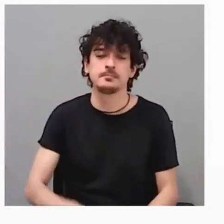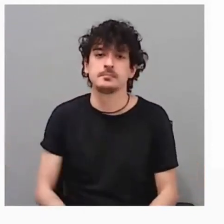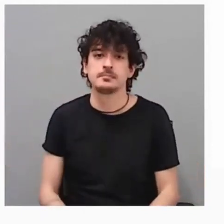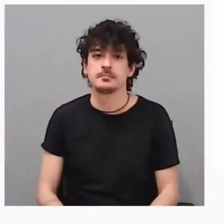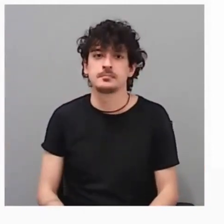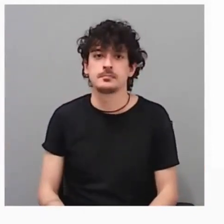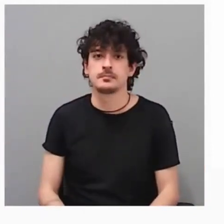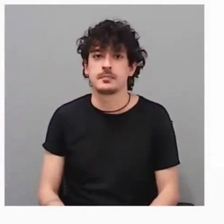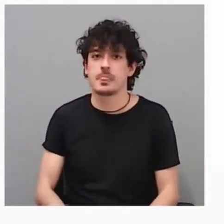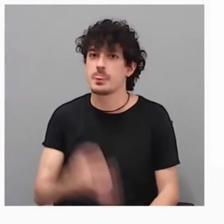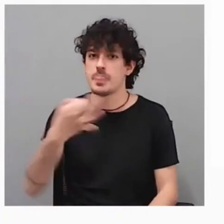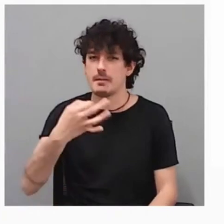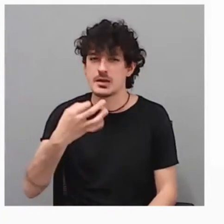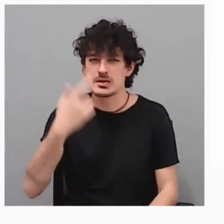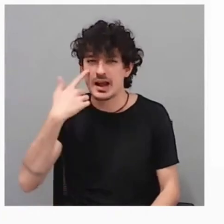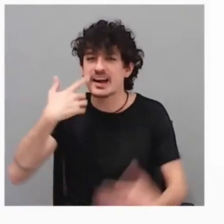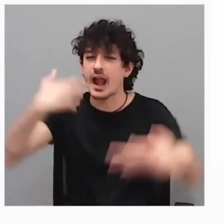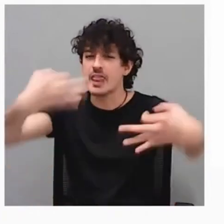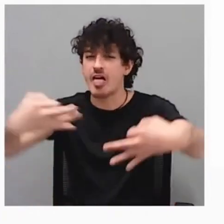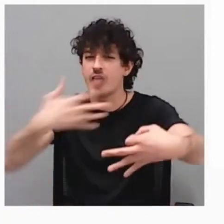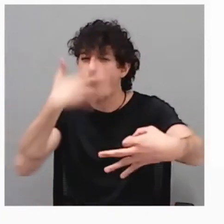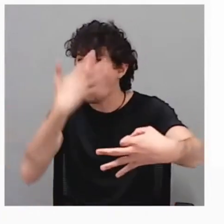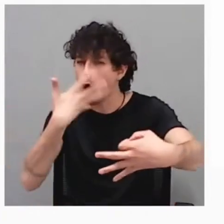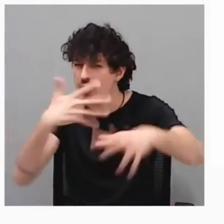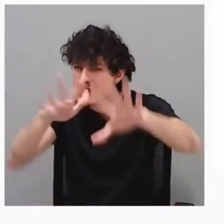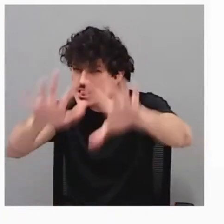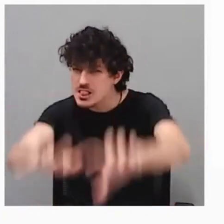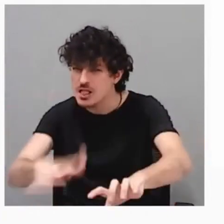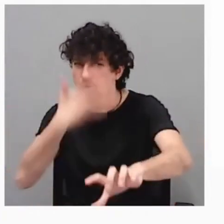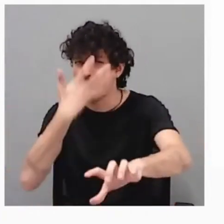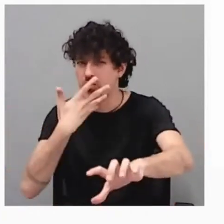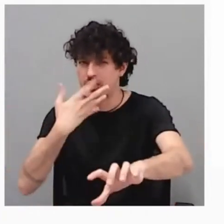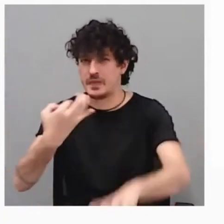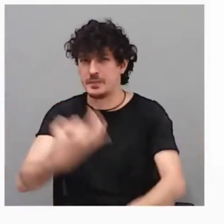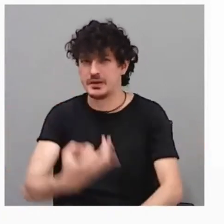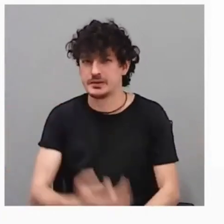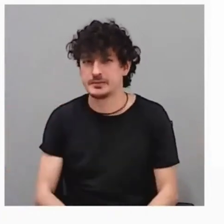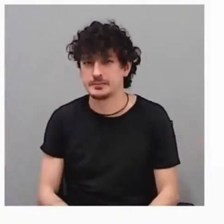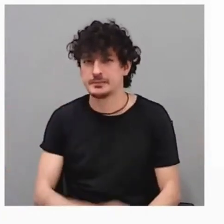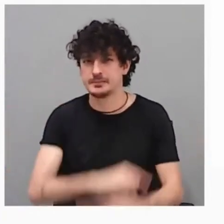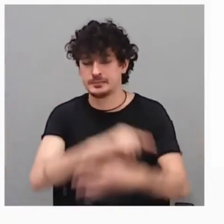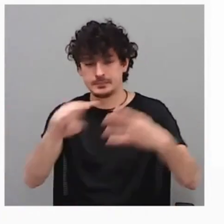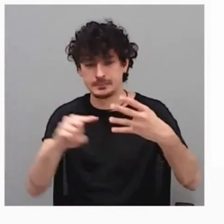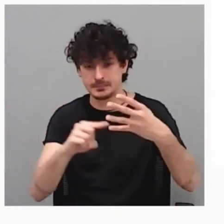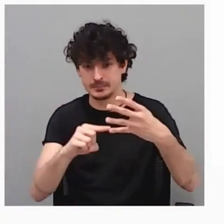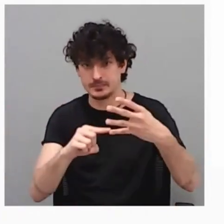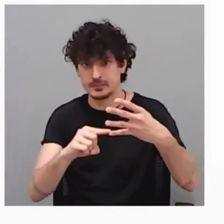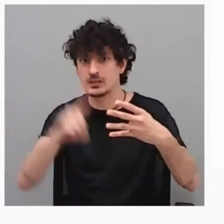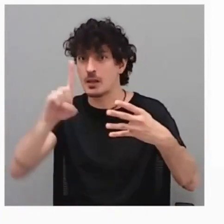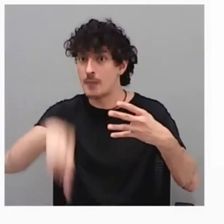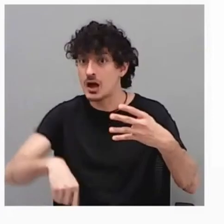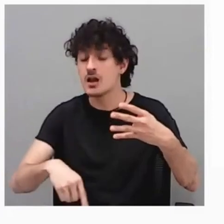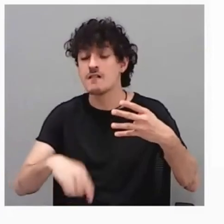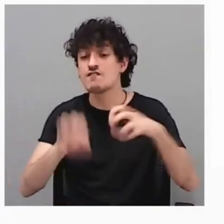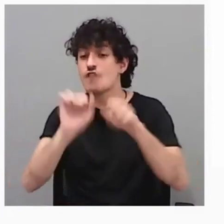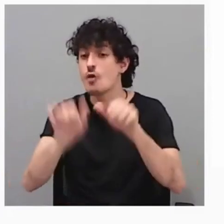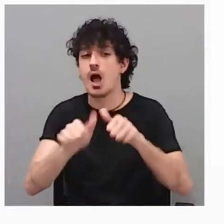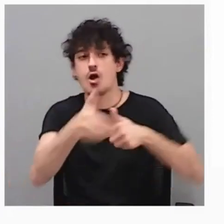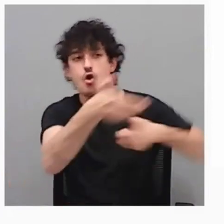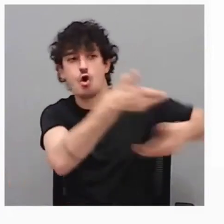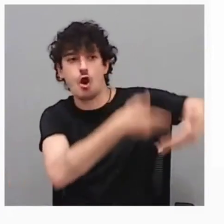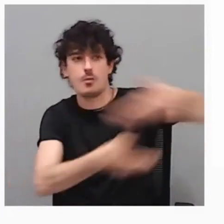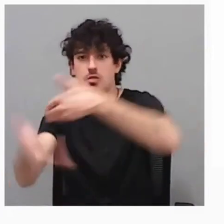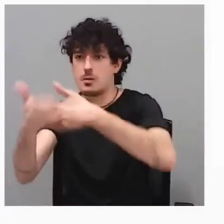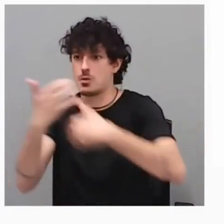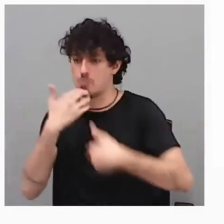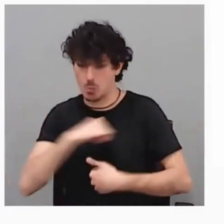tanto, tiene que venir desde ese conocimiento. Y por supuesto, tiene que ser de manera colaborativa. Esto no va a hacerlo uno